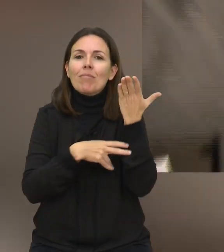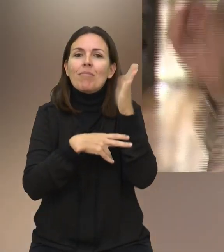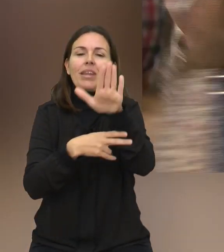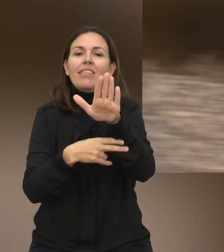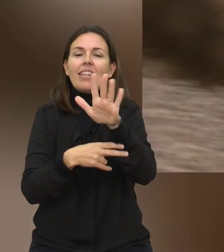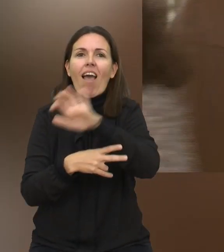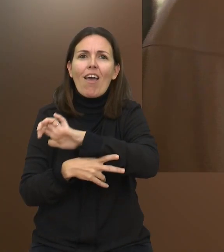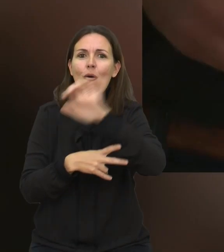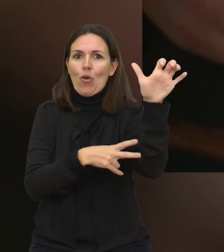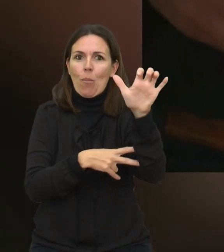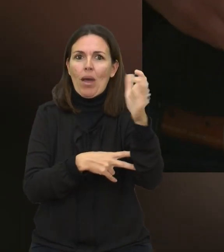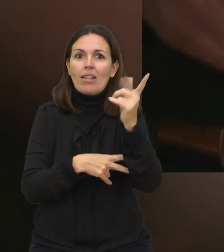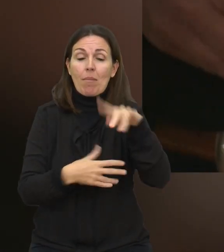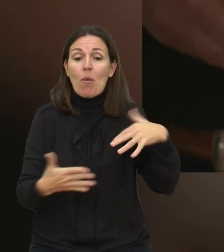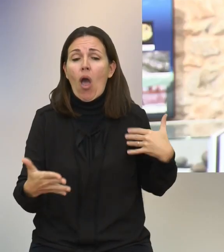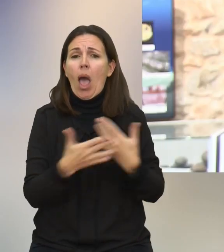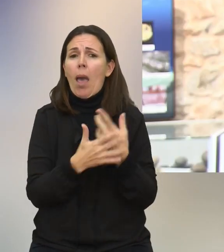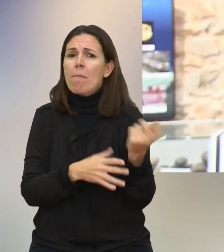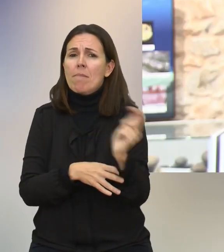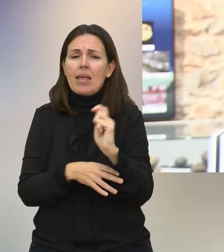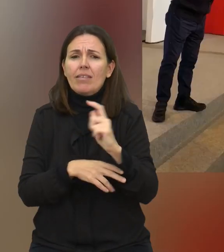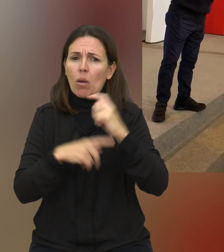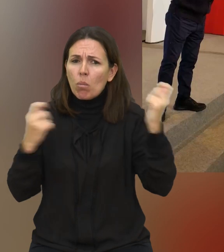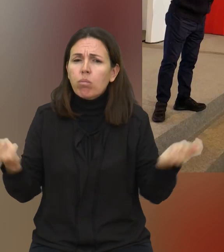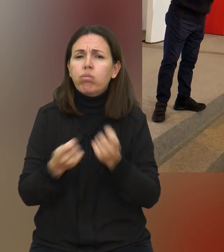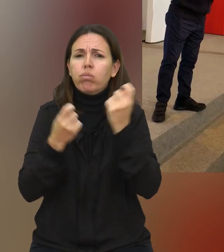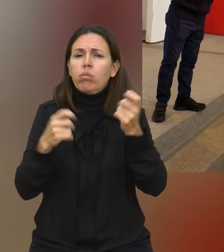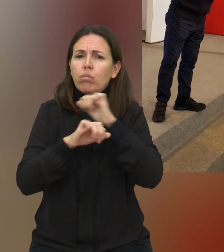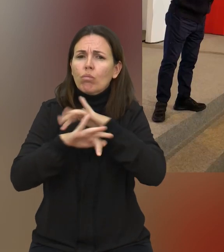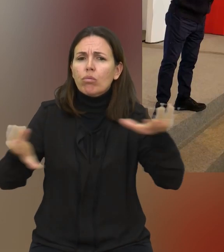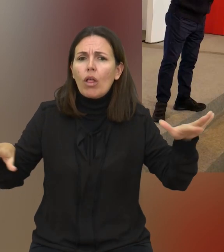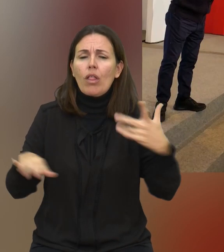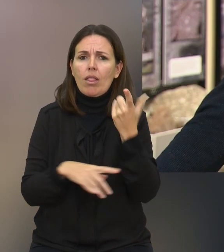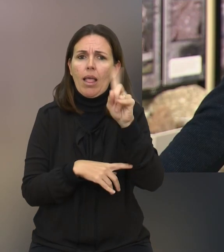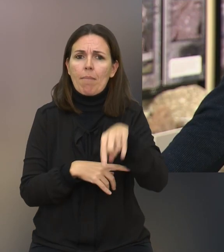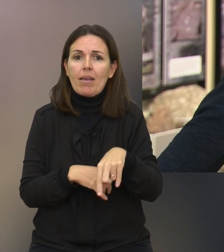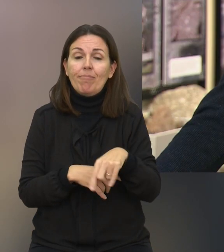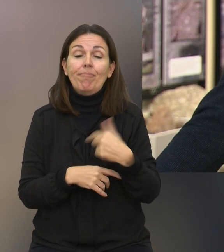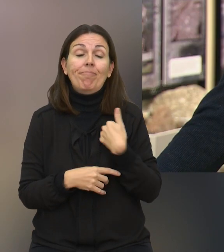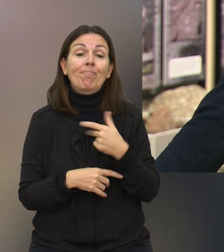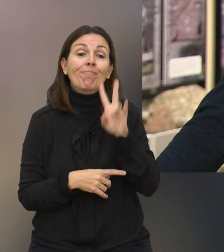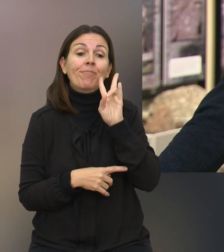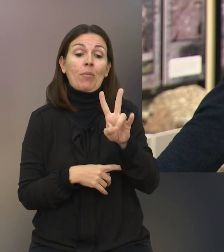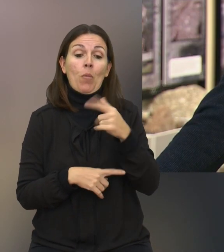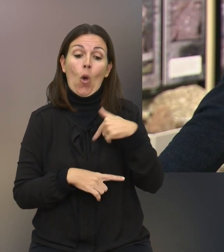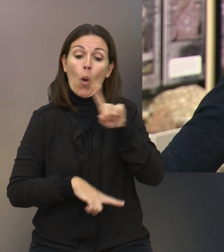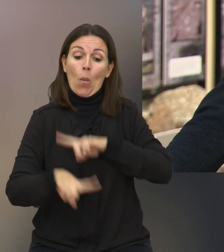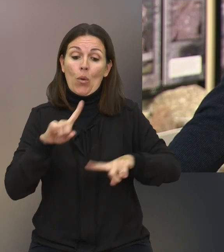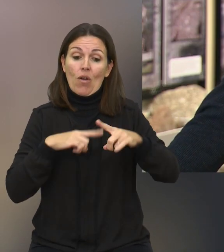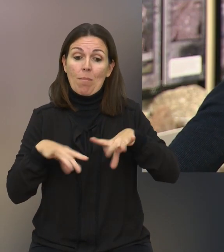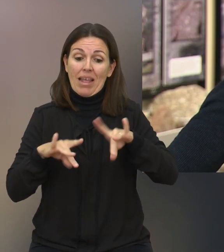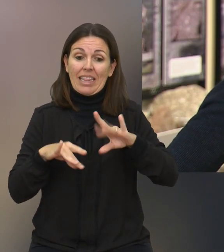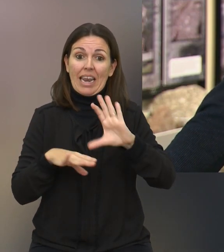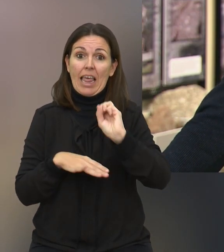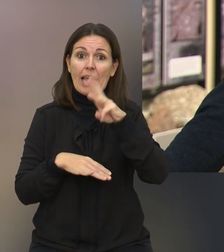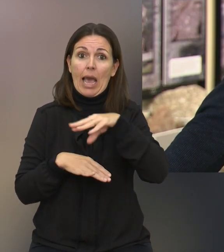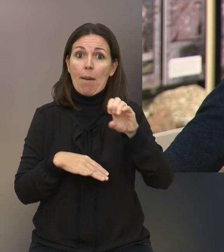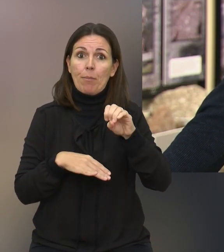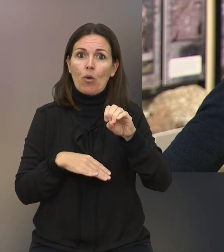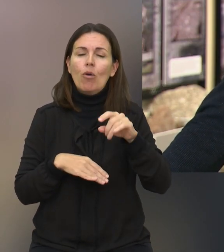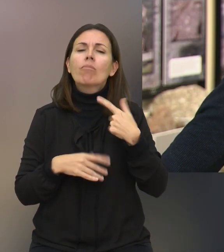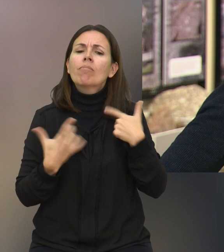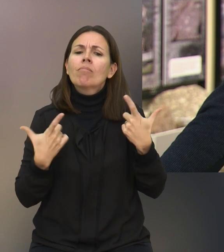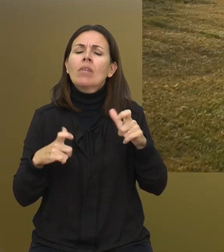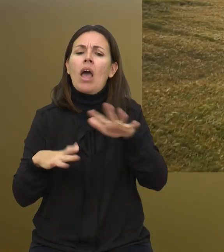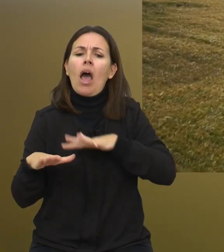este proyecto a nivel europeo después de meses trabajando en su promoción y difusión. Vimos que nuestro problema en tierra de